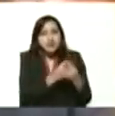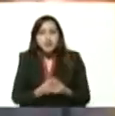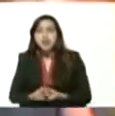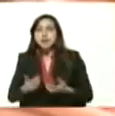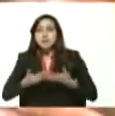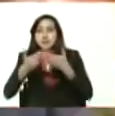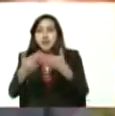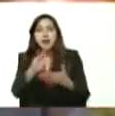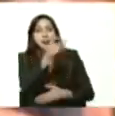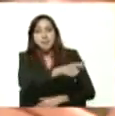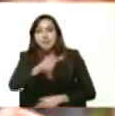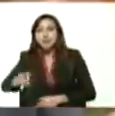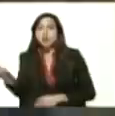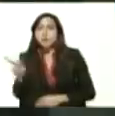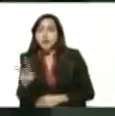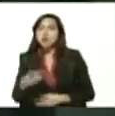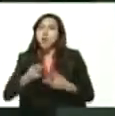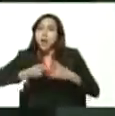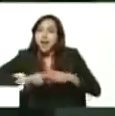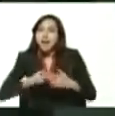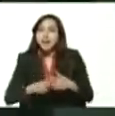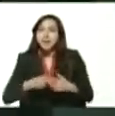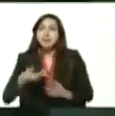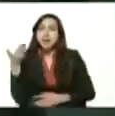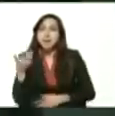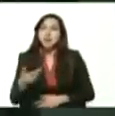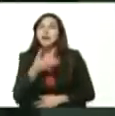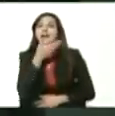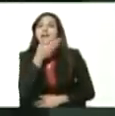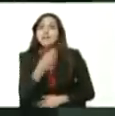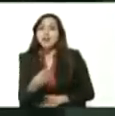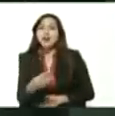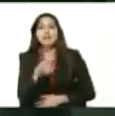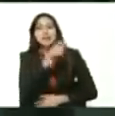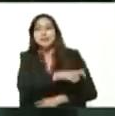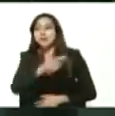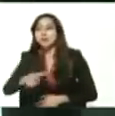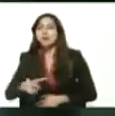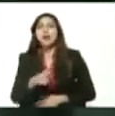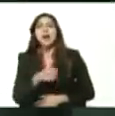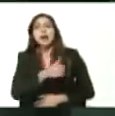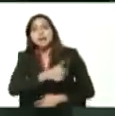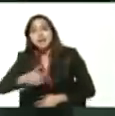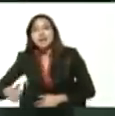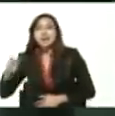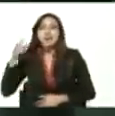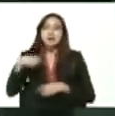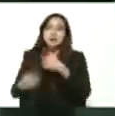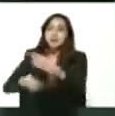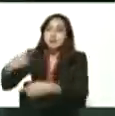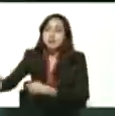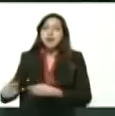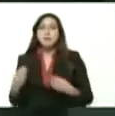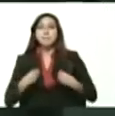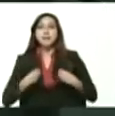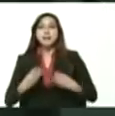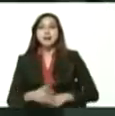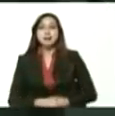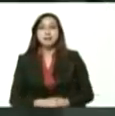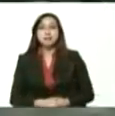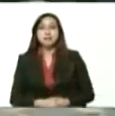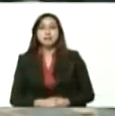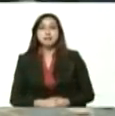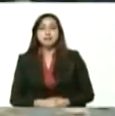venezolanos herramientas, instrumentos de pago que faciliten el día a día en su cotidianidad y en su vida diaria. Adelante, presidente.